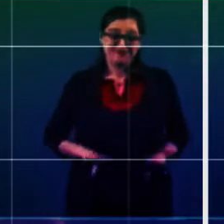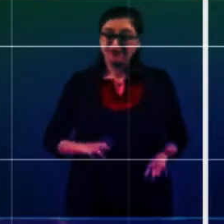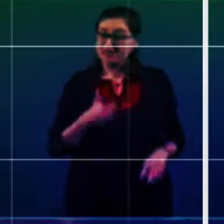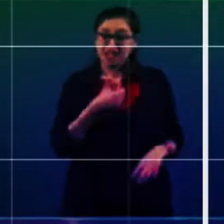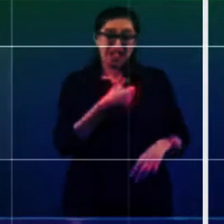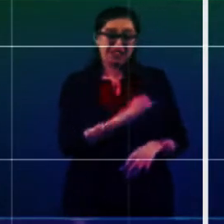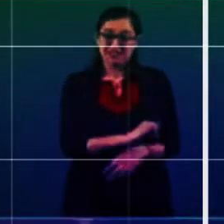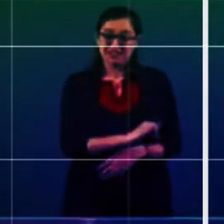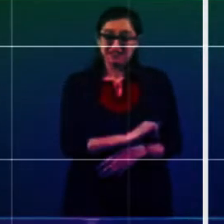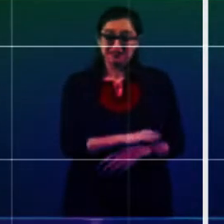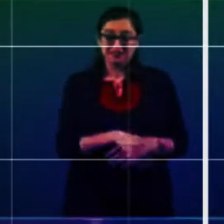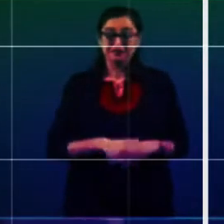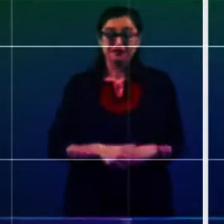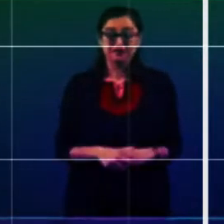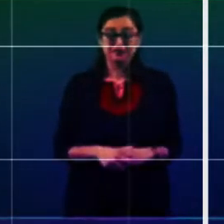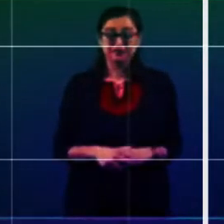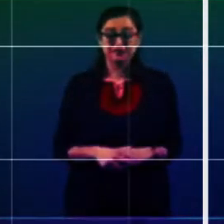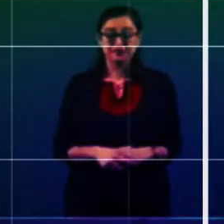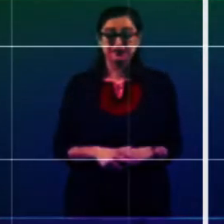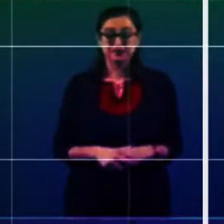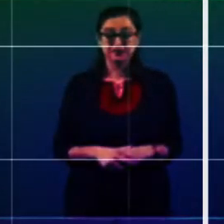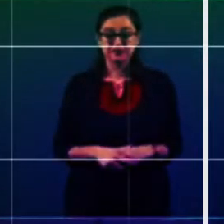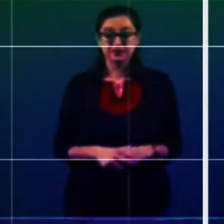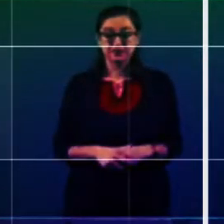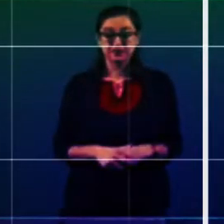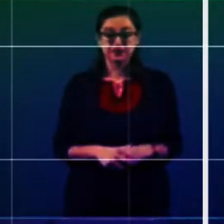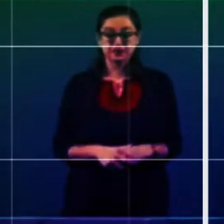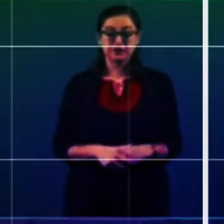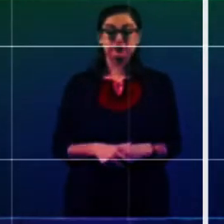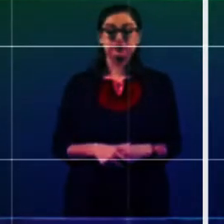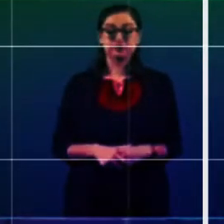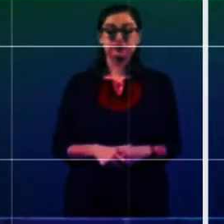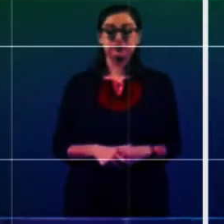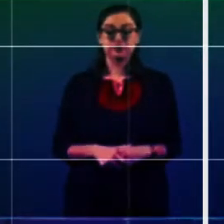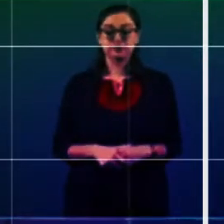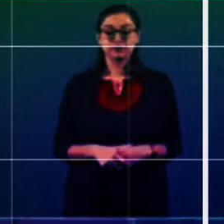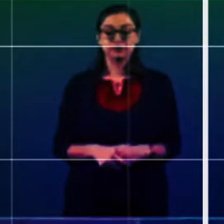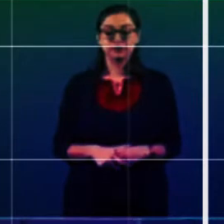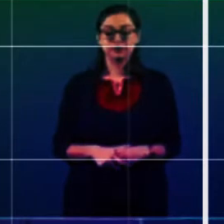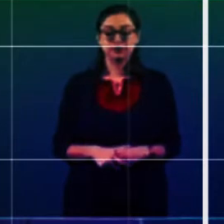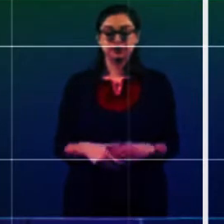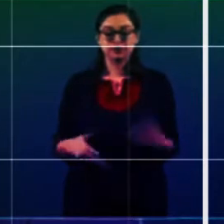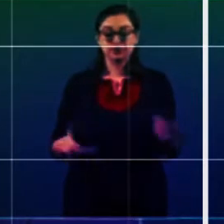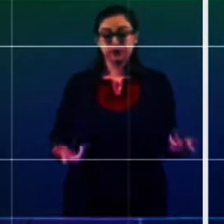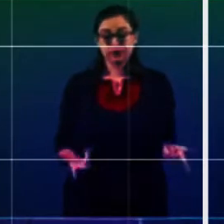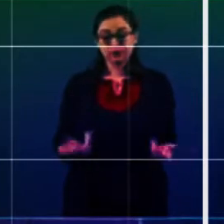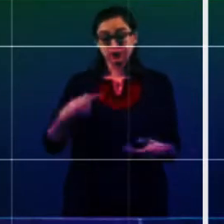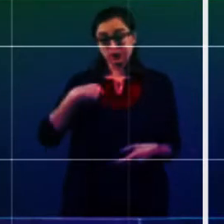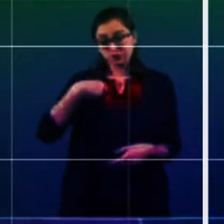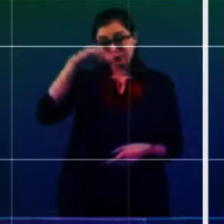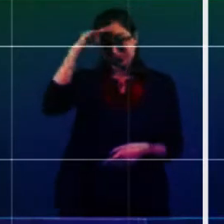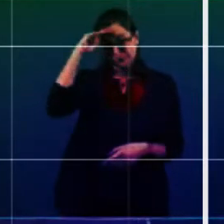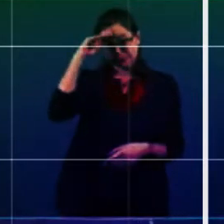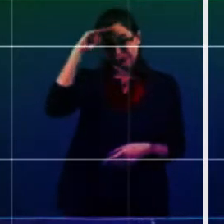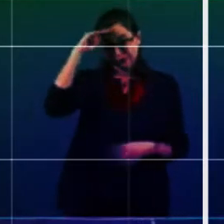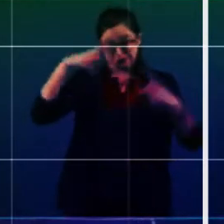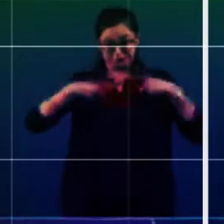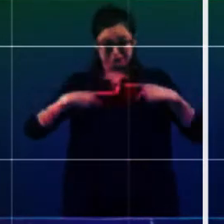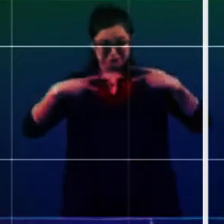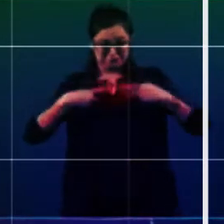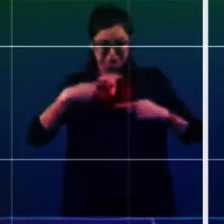y entonces yo le preguntaría a los mexicanos,